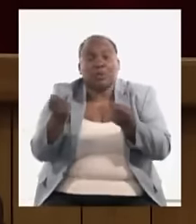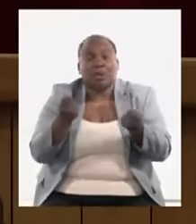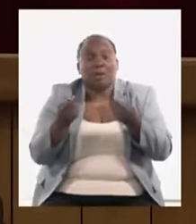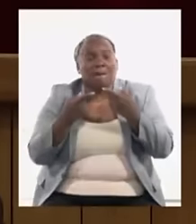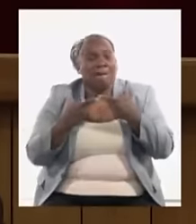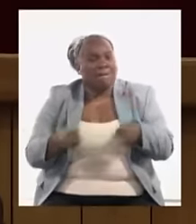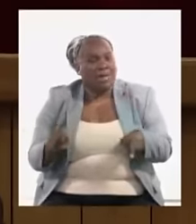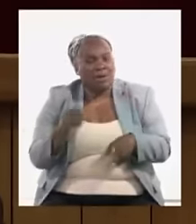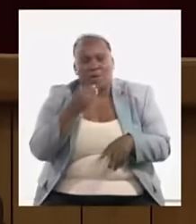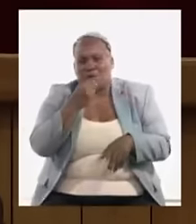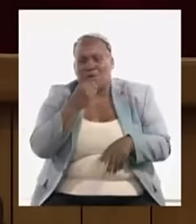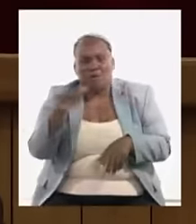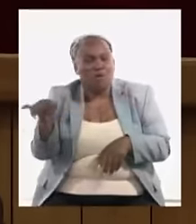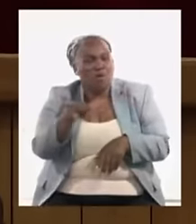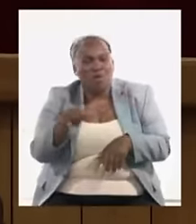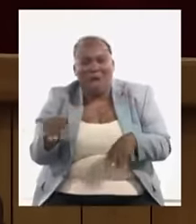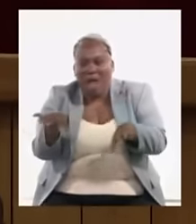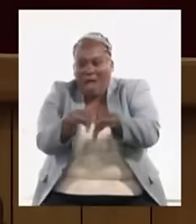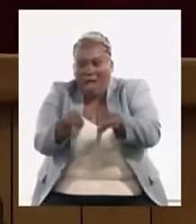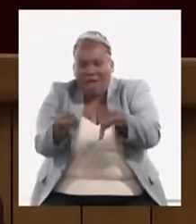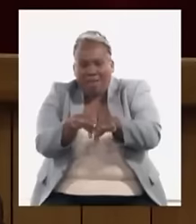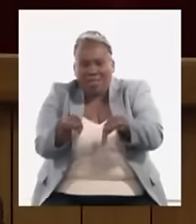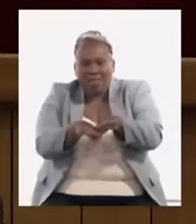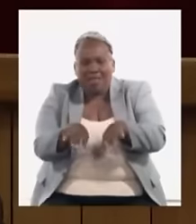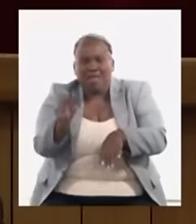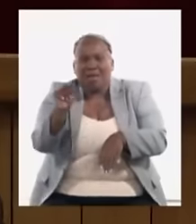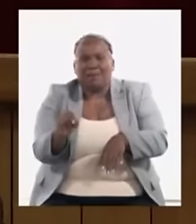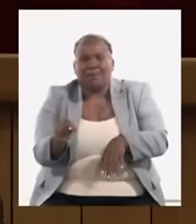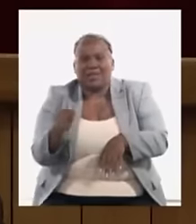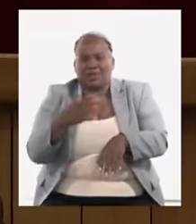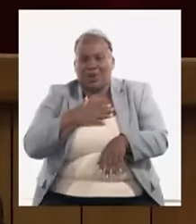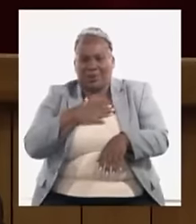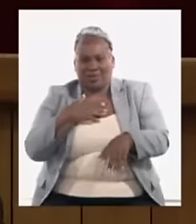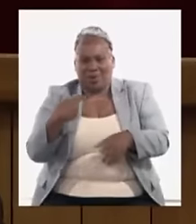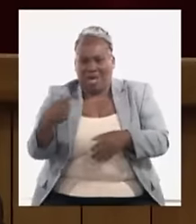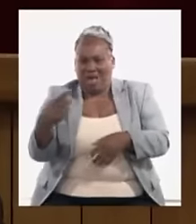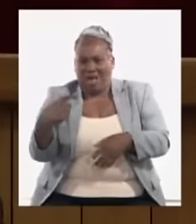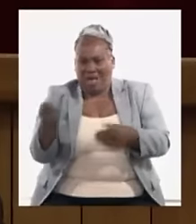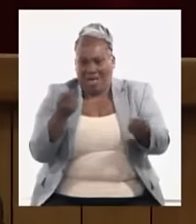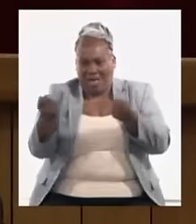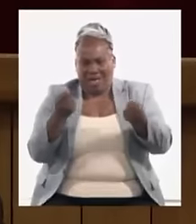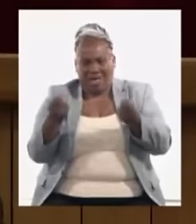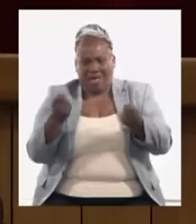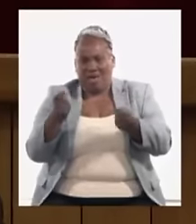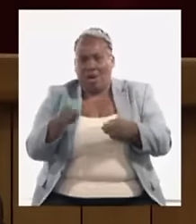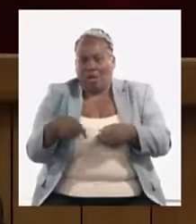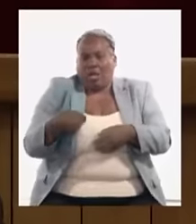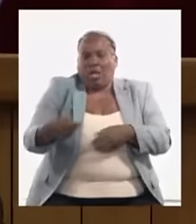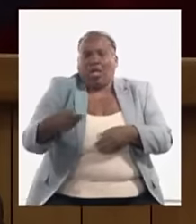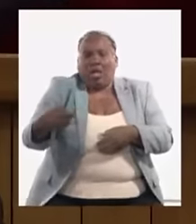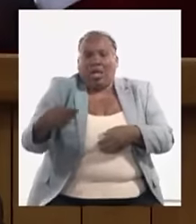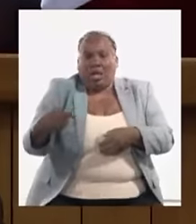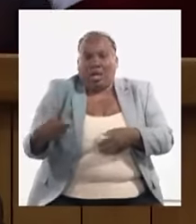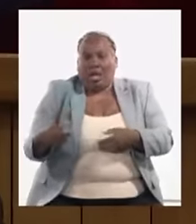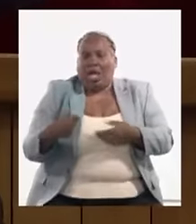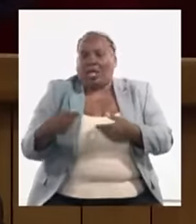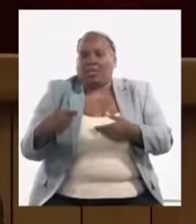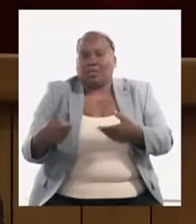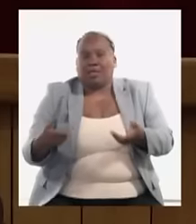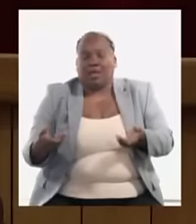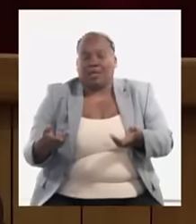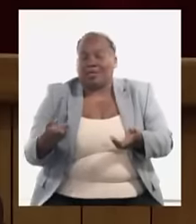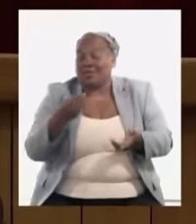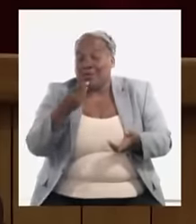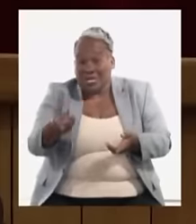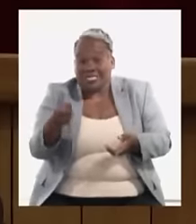podemos tirar por igual ese derroche que hoy tenemos y que nos impide adquirir porque